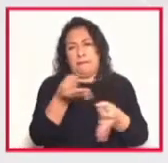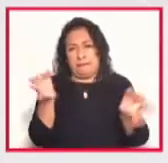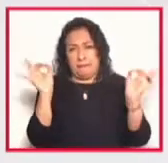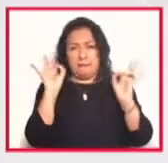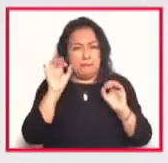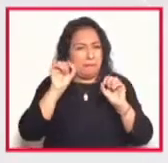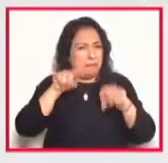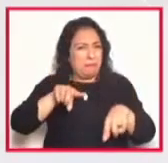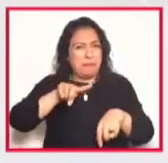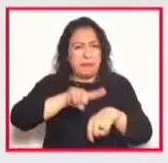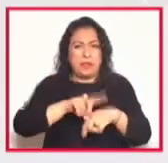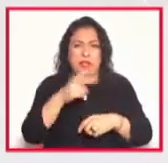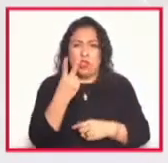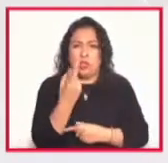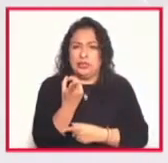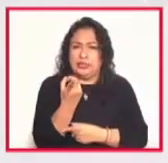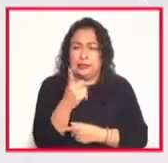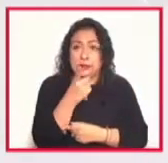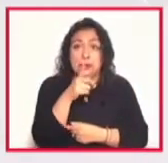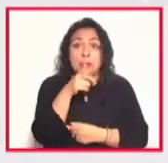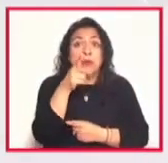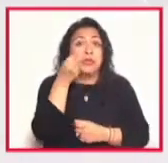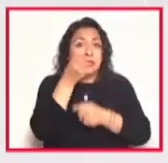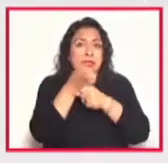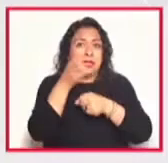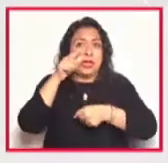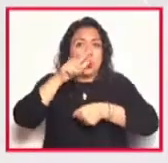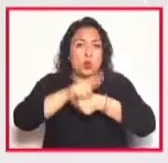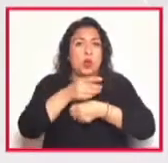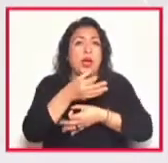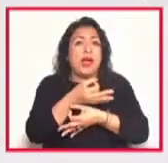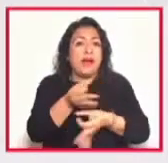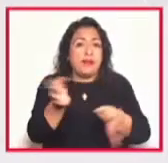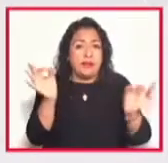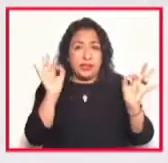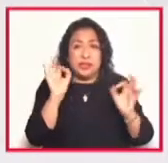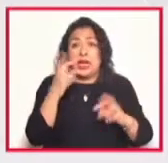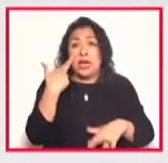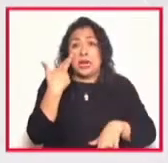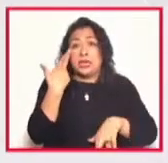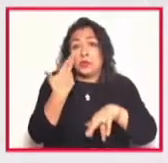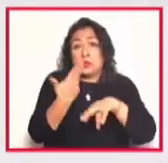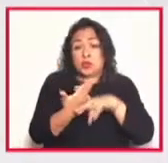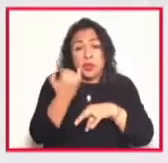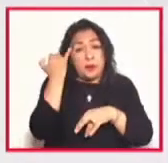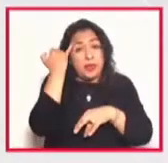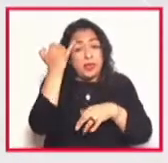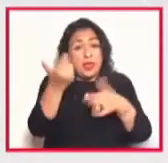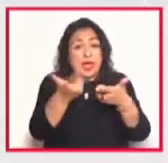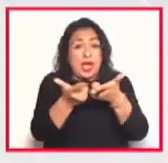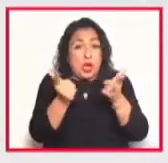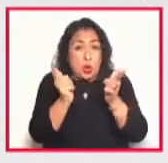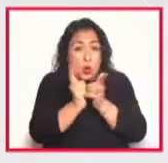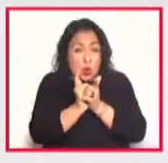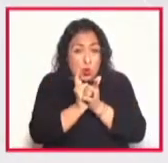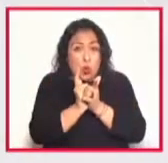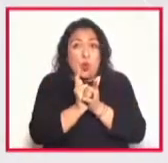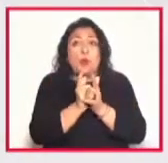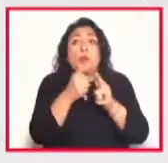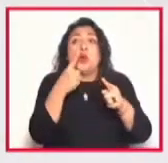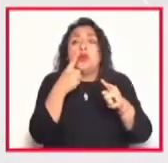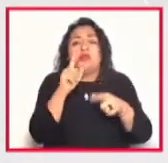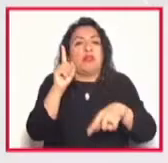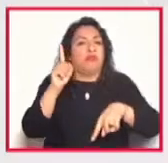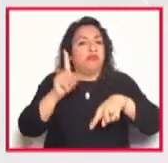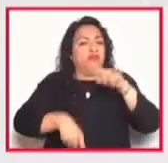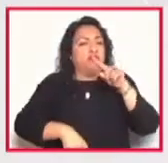mismo 2 de diciembre, la Secretaría de Cultura dio a conocer que el responsable de la creación del grupo en cuestión había sido cesado de su